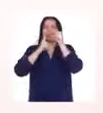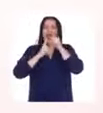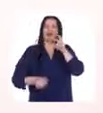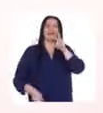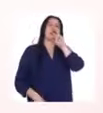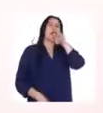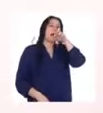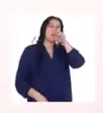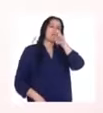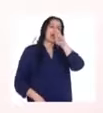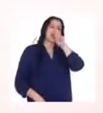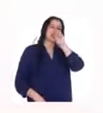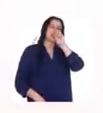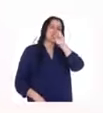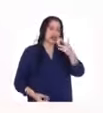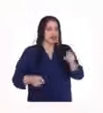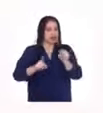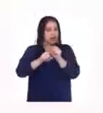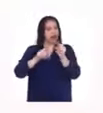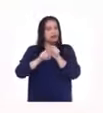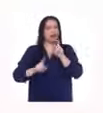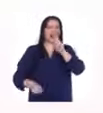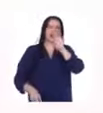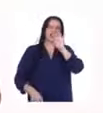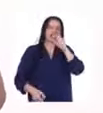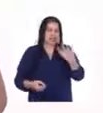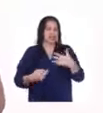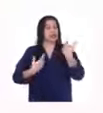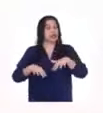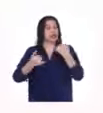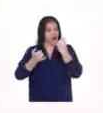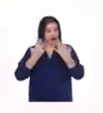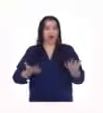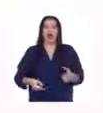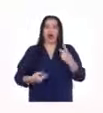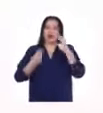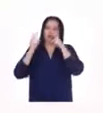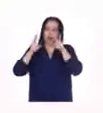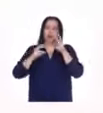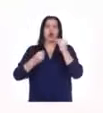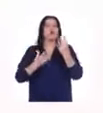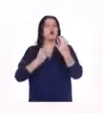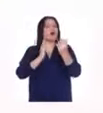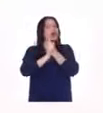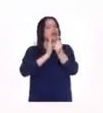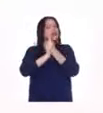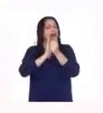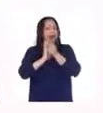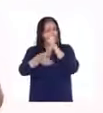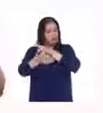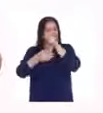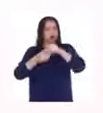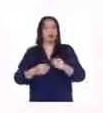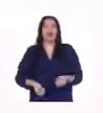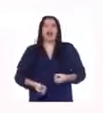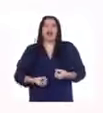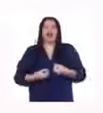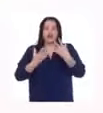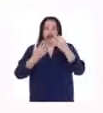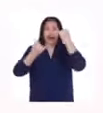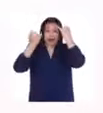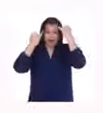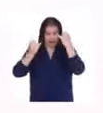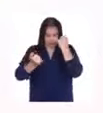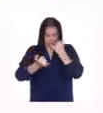resiliencia al final de su charla ahora veamos como nuestro invitado sigue desarrollando ideas sobre la